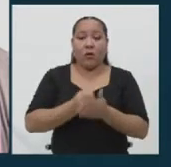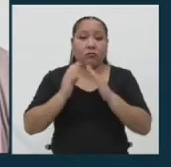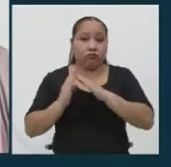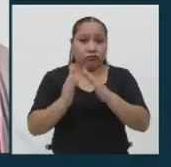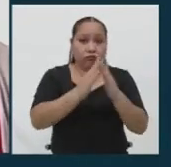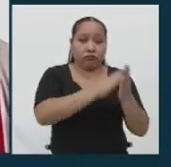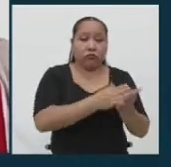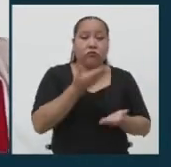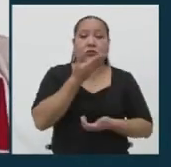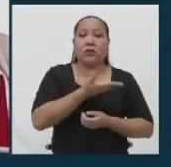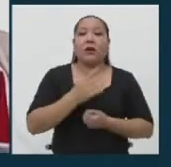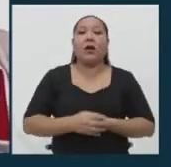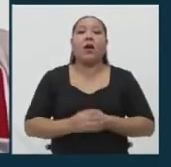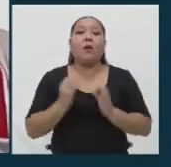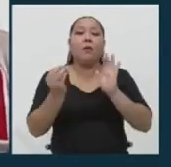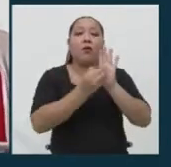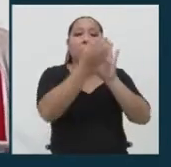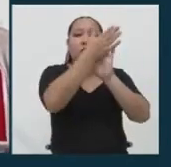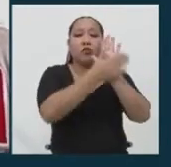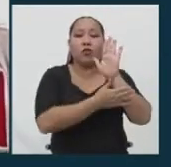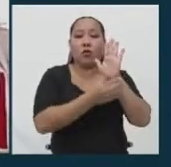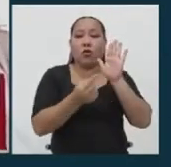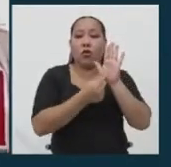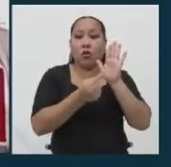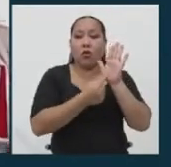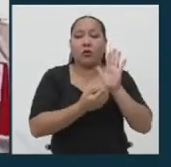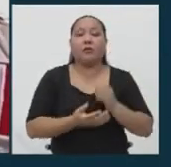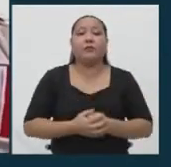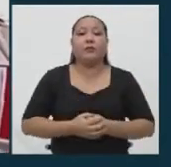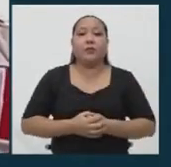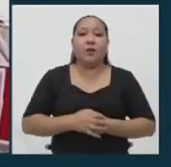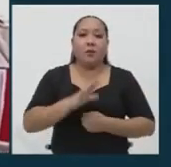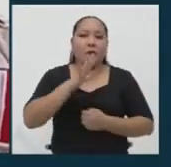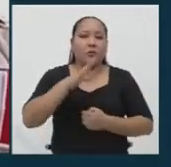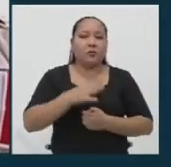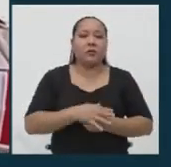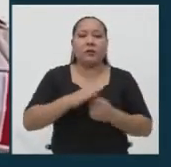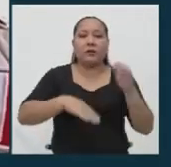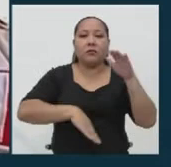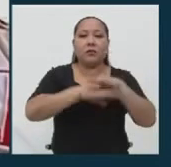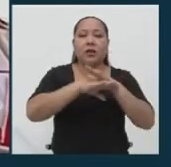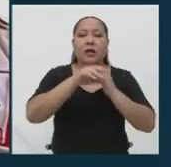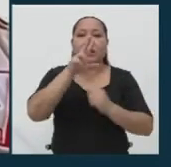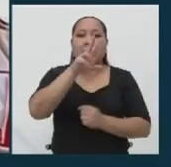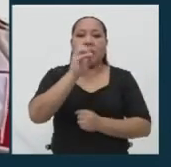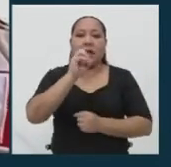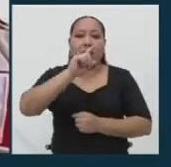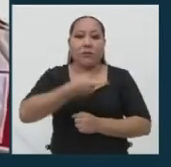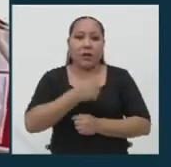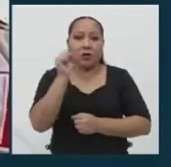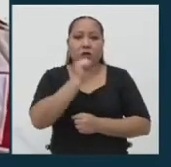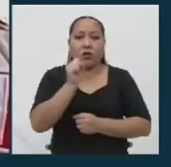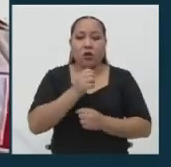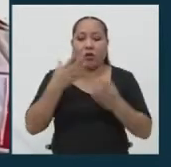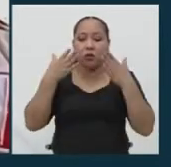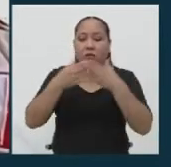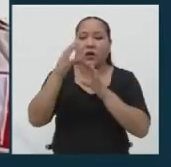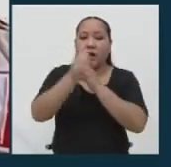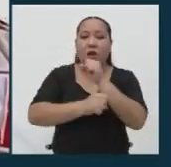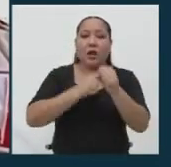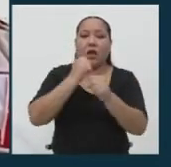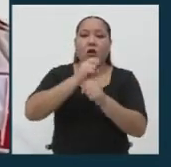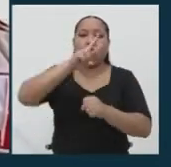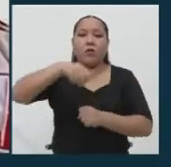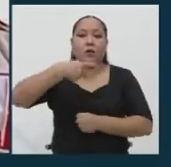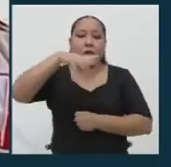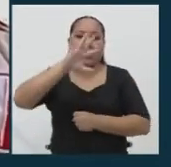rentas, registra en su hoja de vida o registrada en su hoja de vida, tiene un total de ingresos de 30 mil soles correspondientes al año 2019.